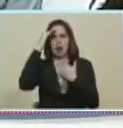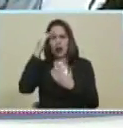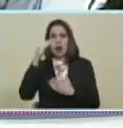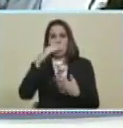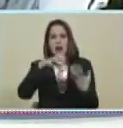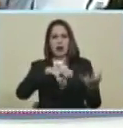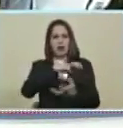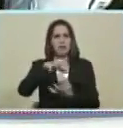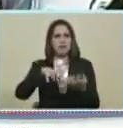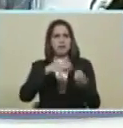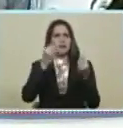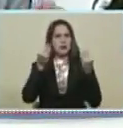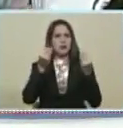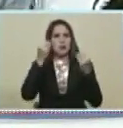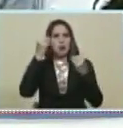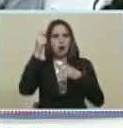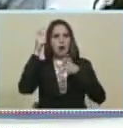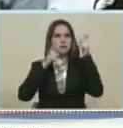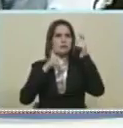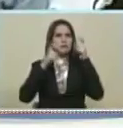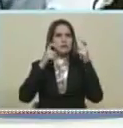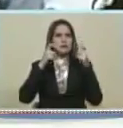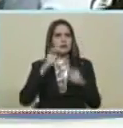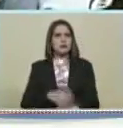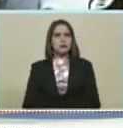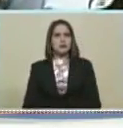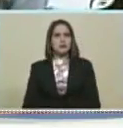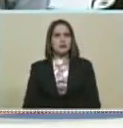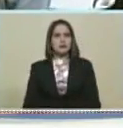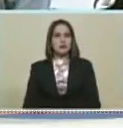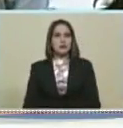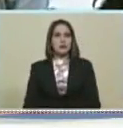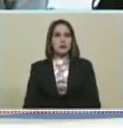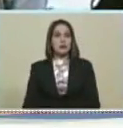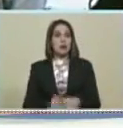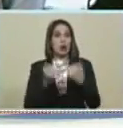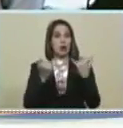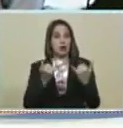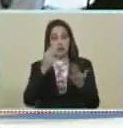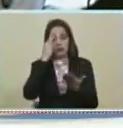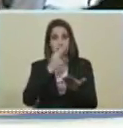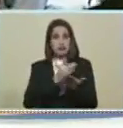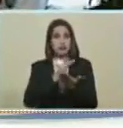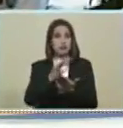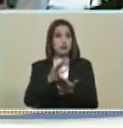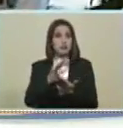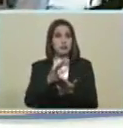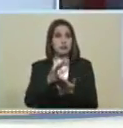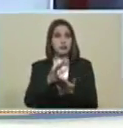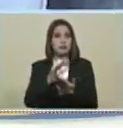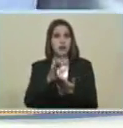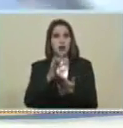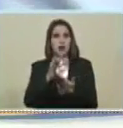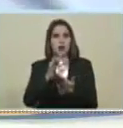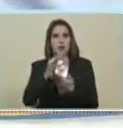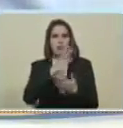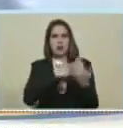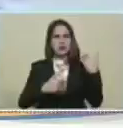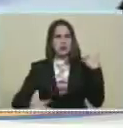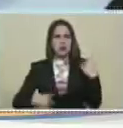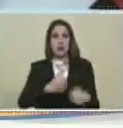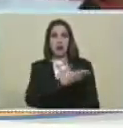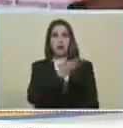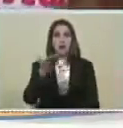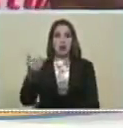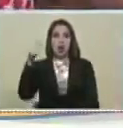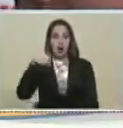Del comandante Chávez Y en este momento Presidente Bueno Con total lealtad A usted Presidente Que es el máximo líder